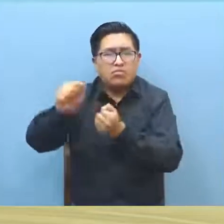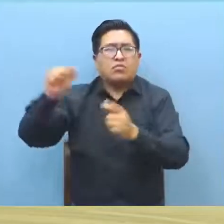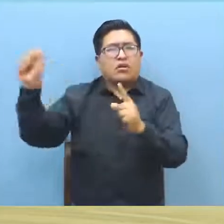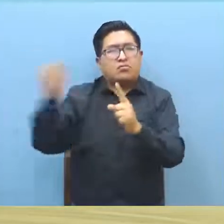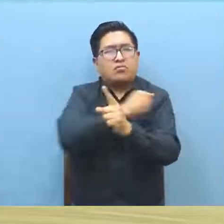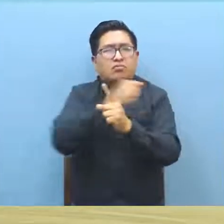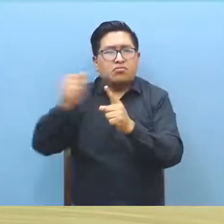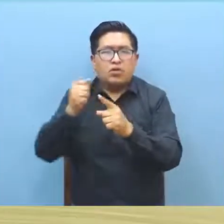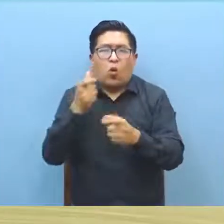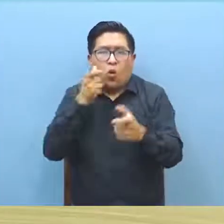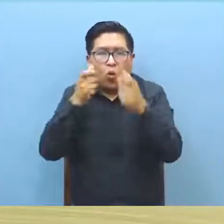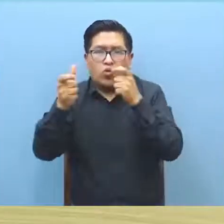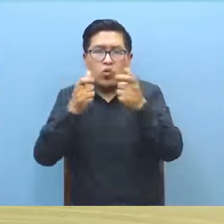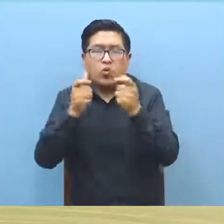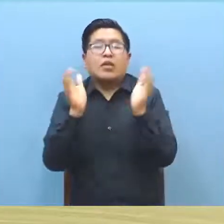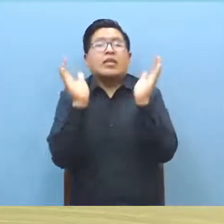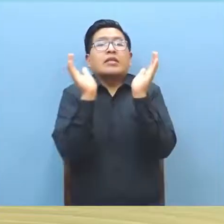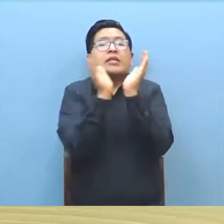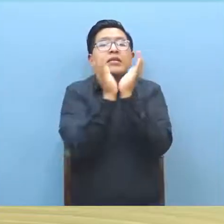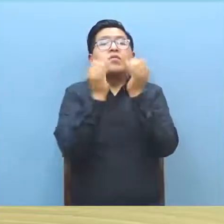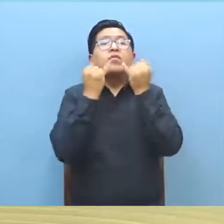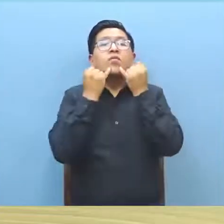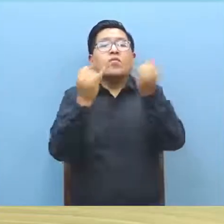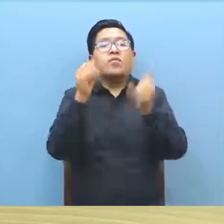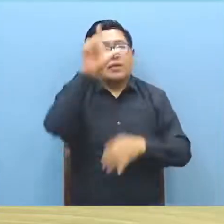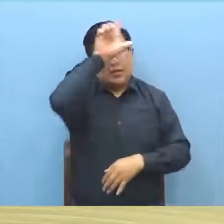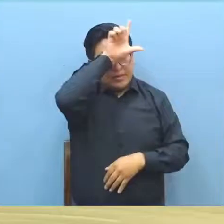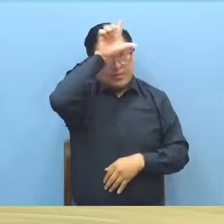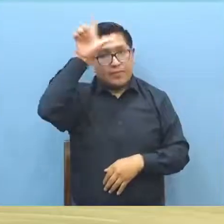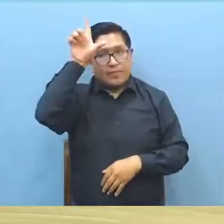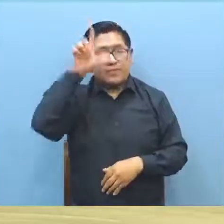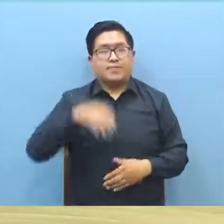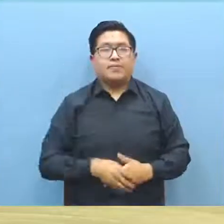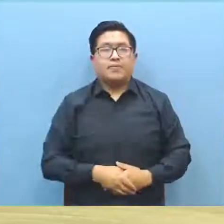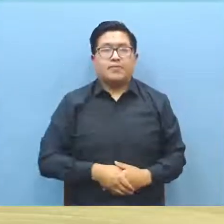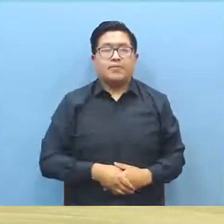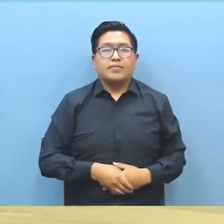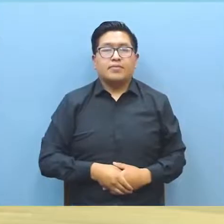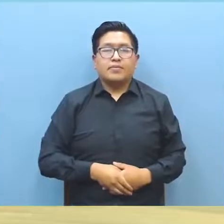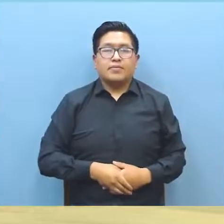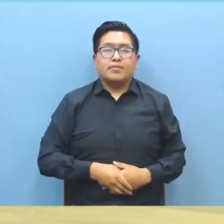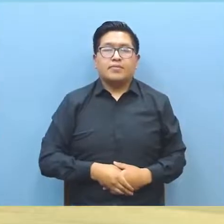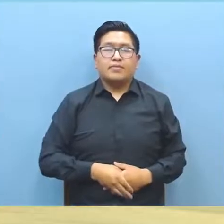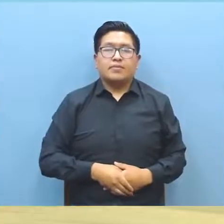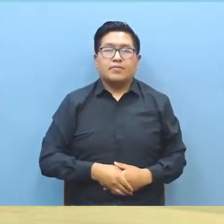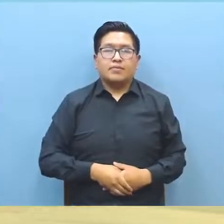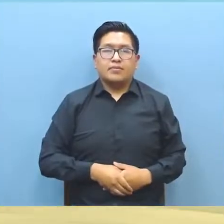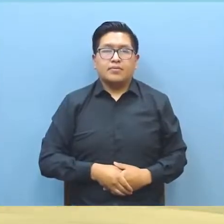ejercicio del control de la seguridad. Para DP Noticias desde Lallagua Potosí, Gunar Llanos.